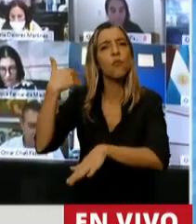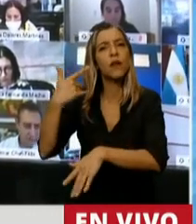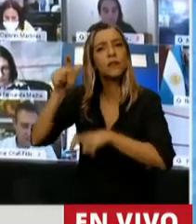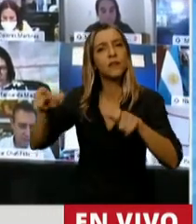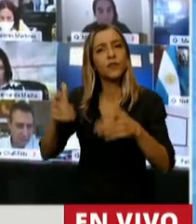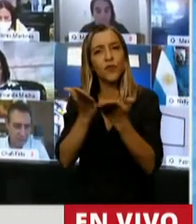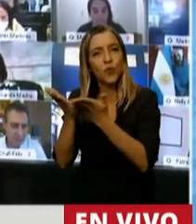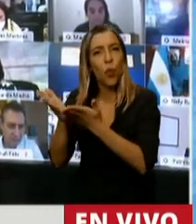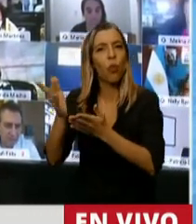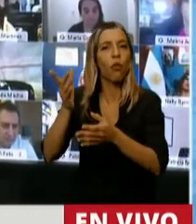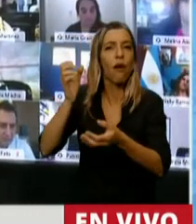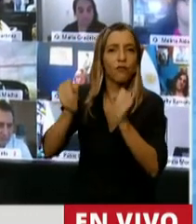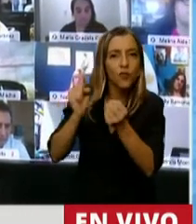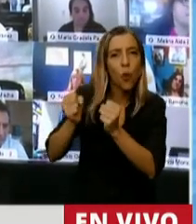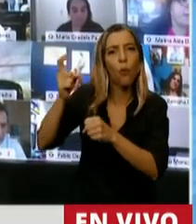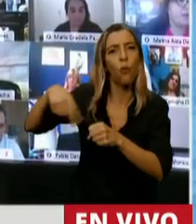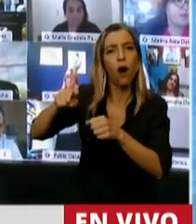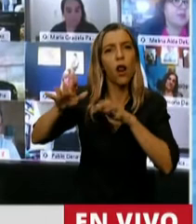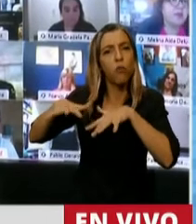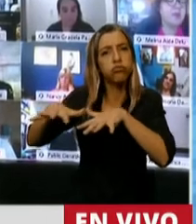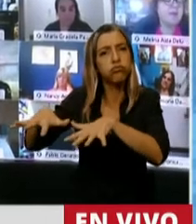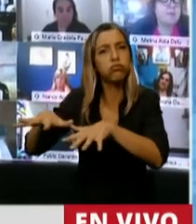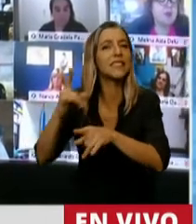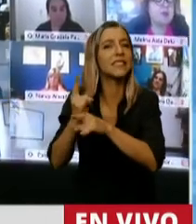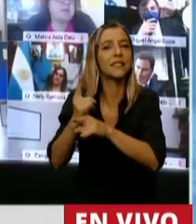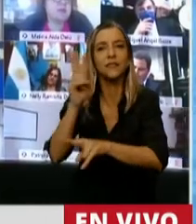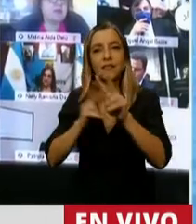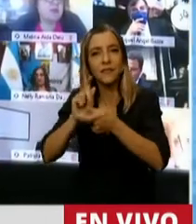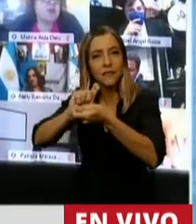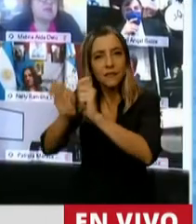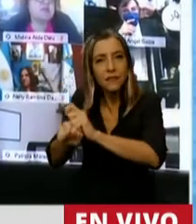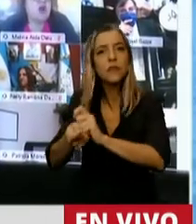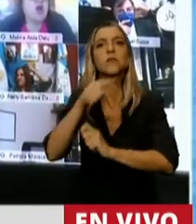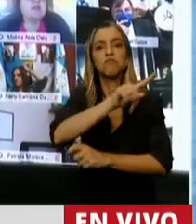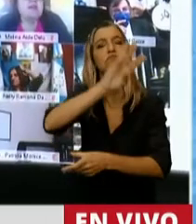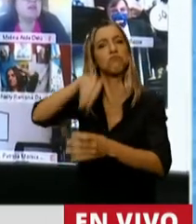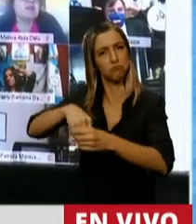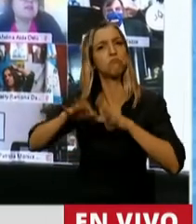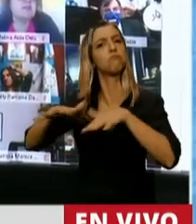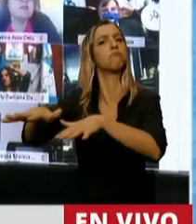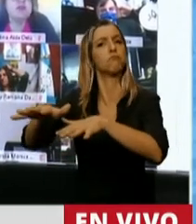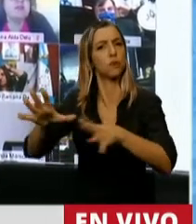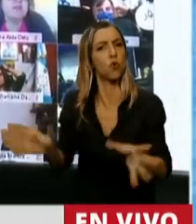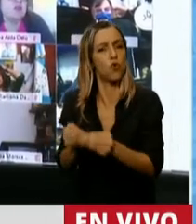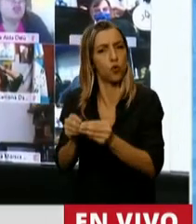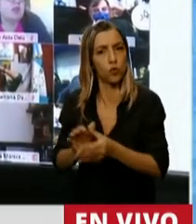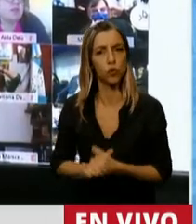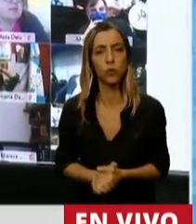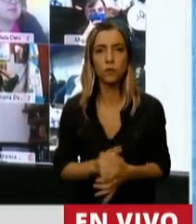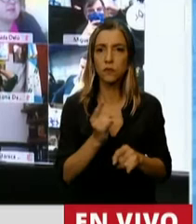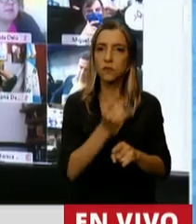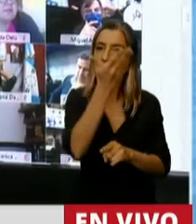que siempre tuvo la militancia reformista. Fue un dirigente honesto